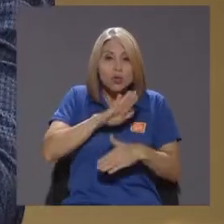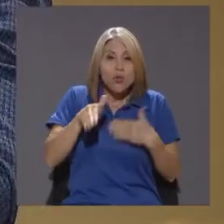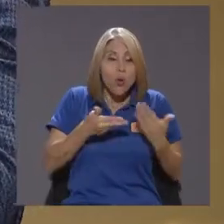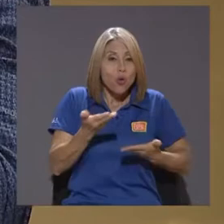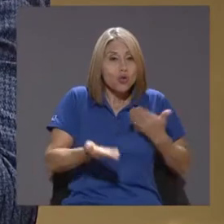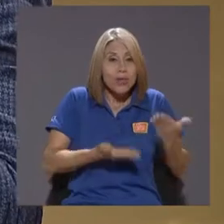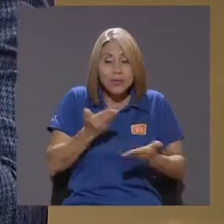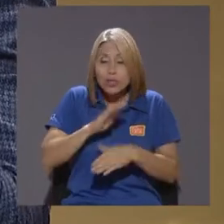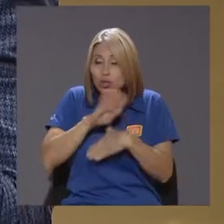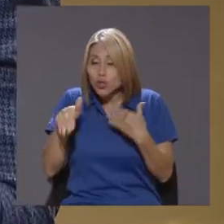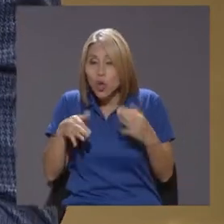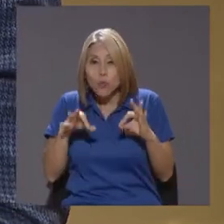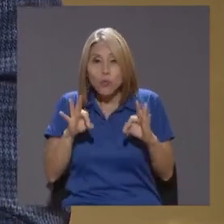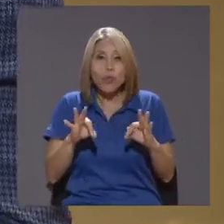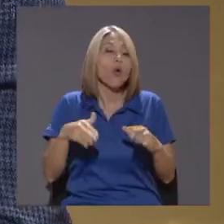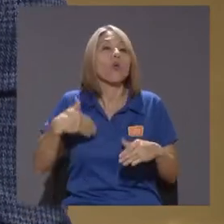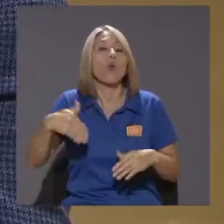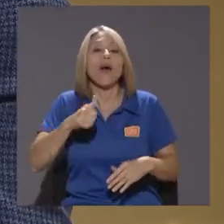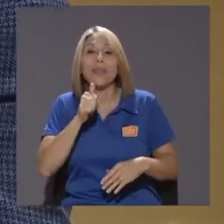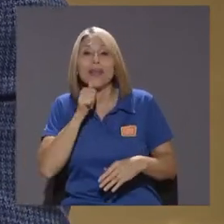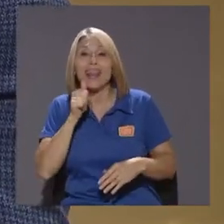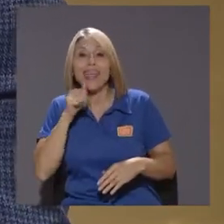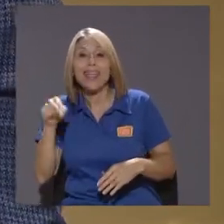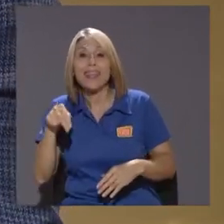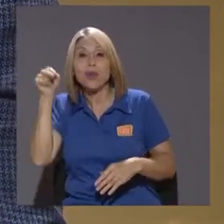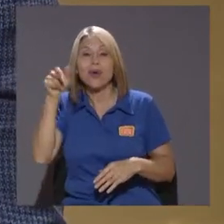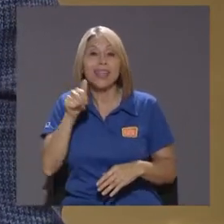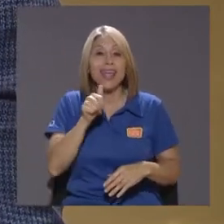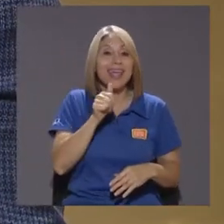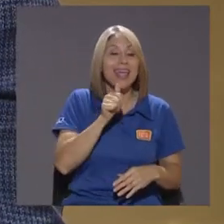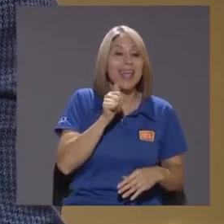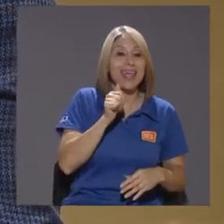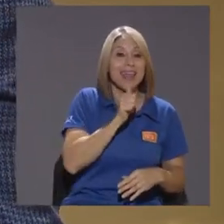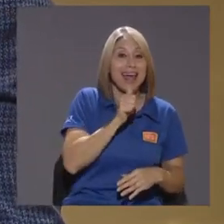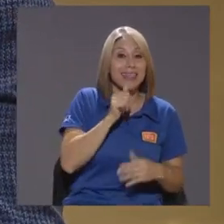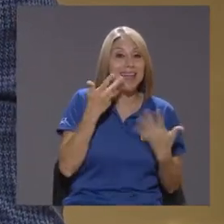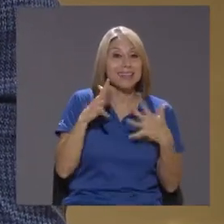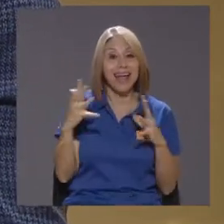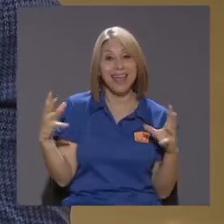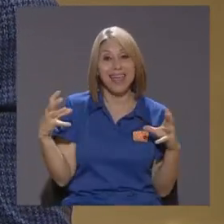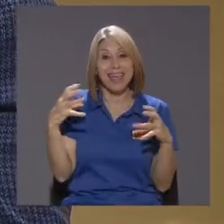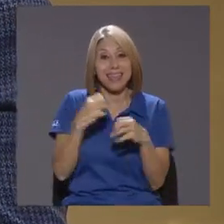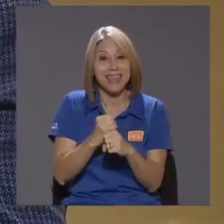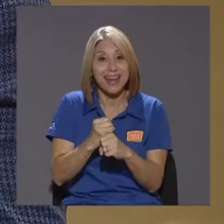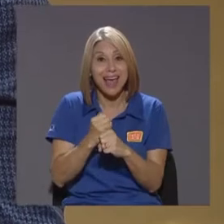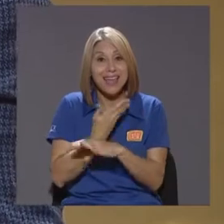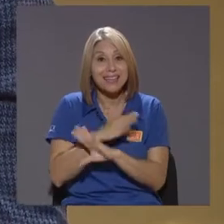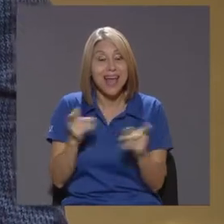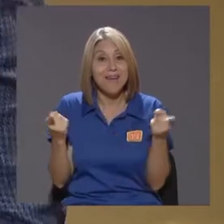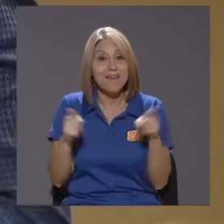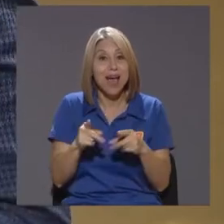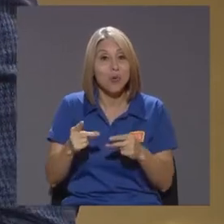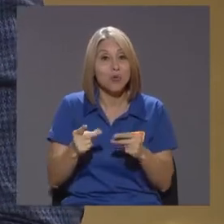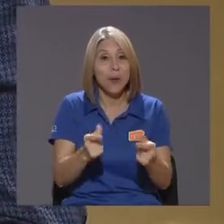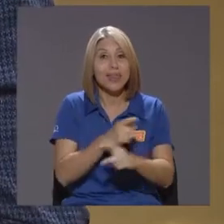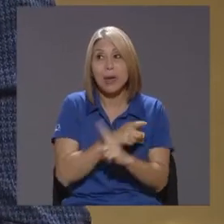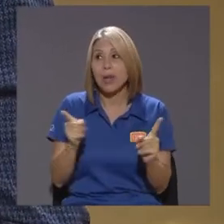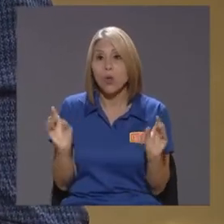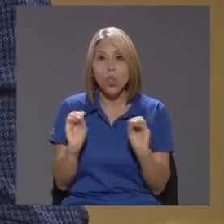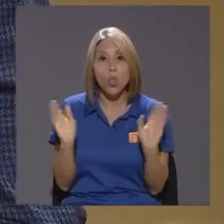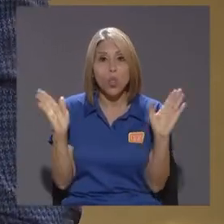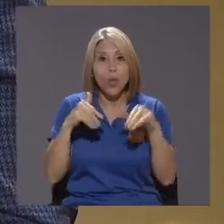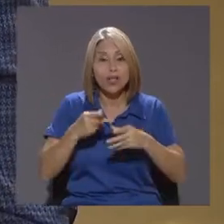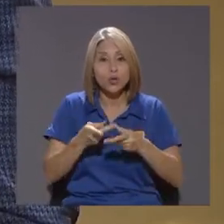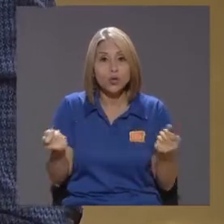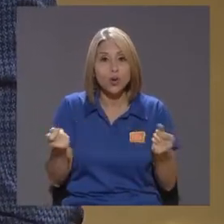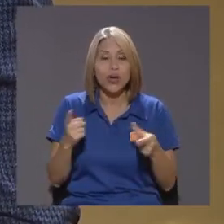tal De que cuando Irlanda del norte Irlanda Queden integradas Eso se haga de forma automática Bueno No da una solución Y eso precisamente Fue la razón